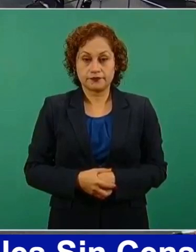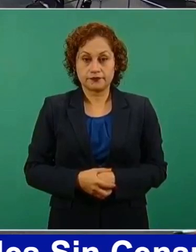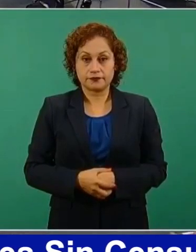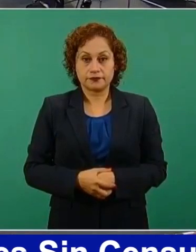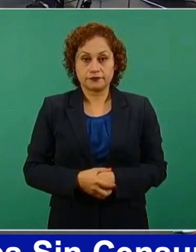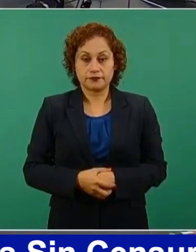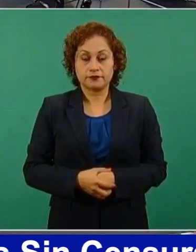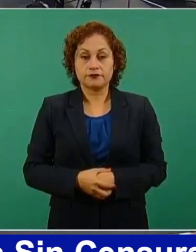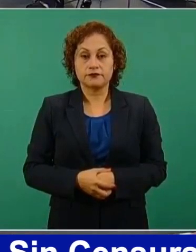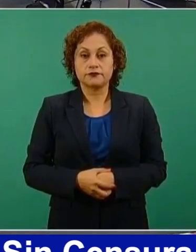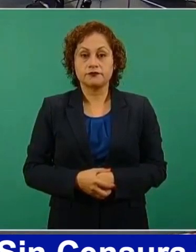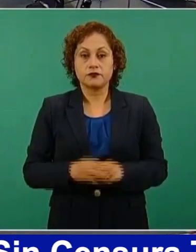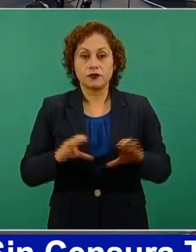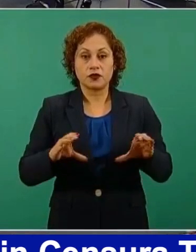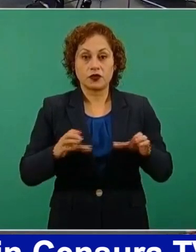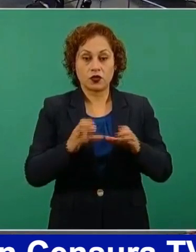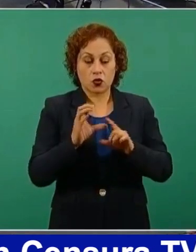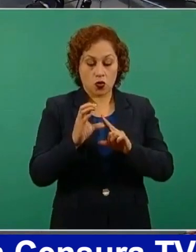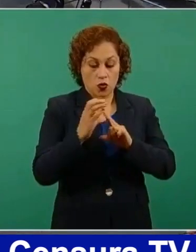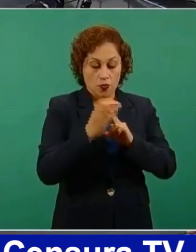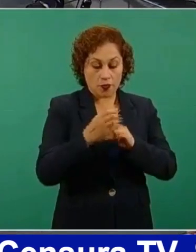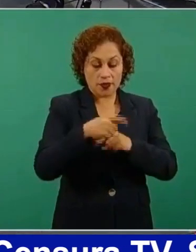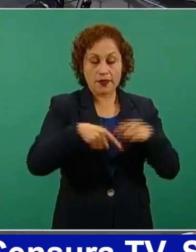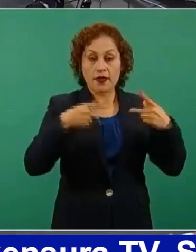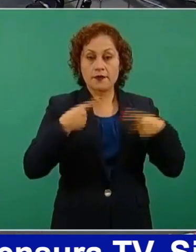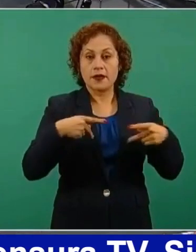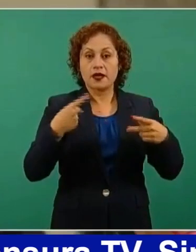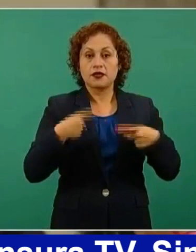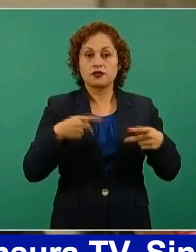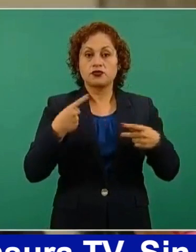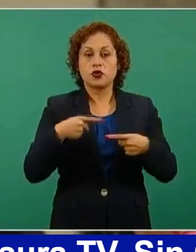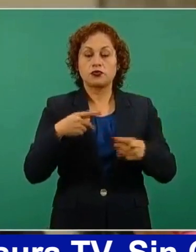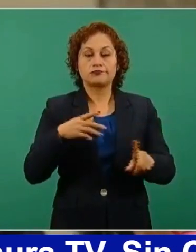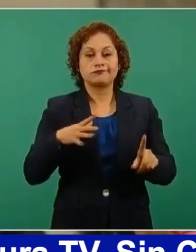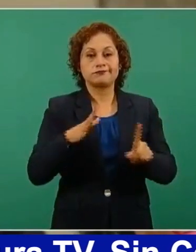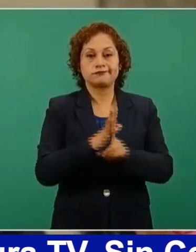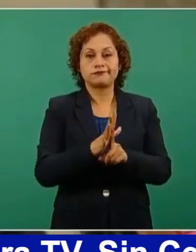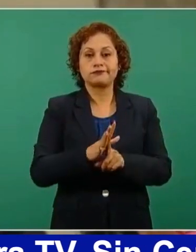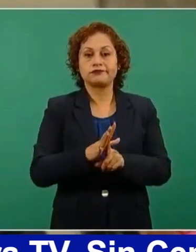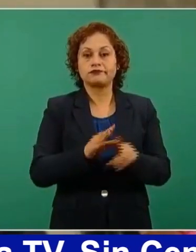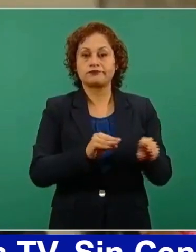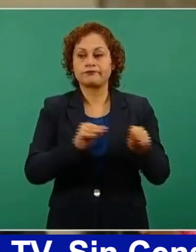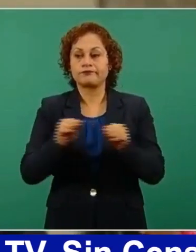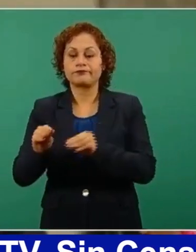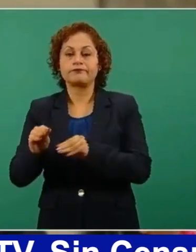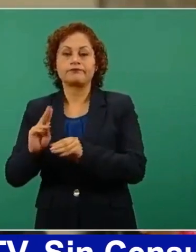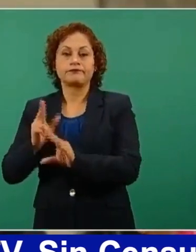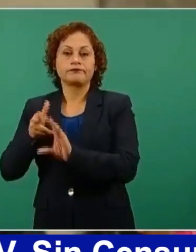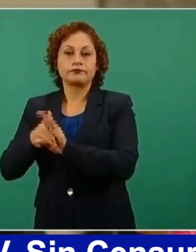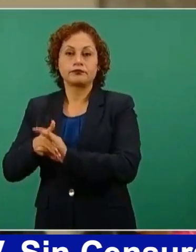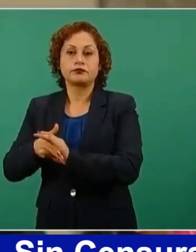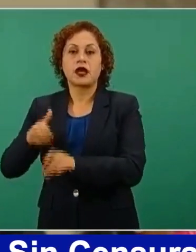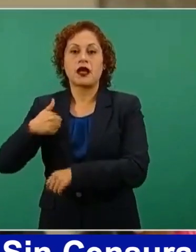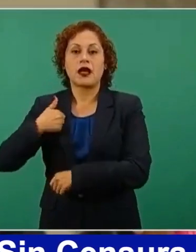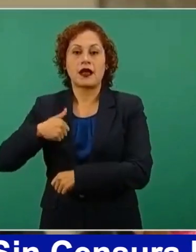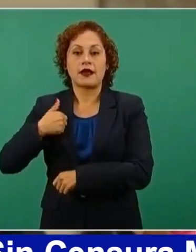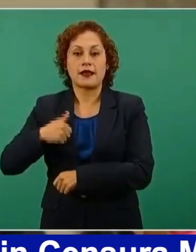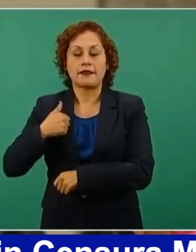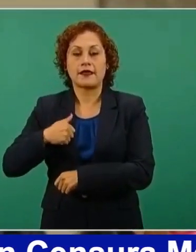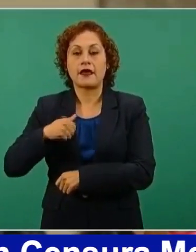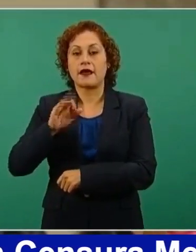Comité de Perseguidos Políticos Refugiados en Montreal, Canadá, febrero 16 del